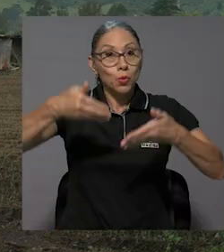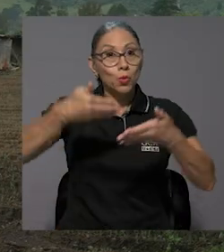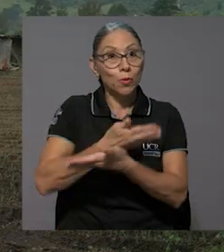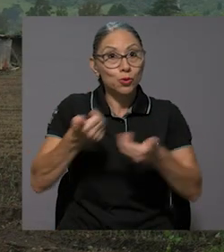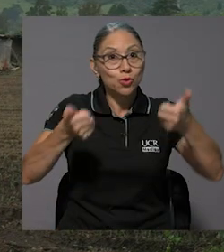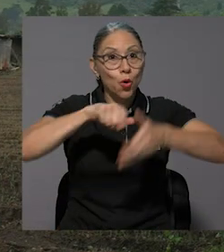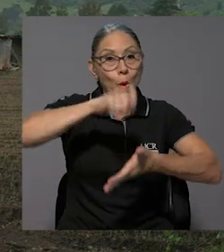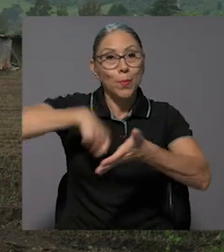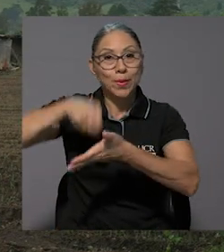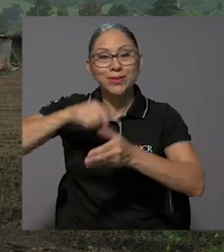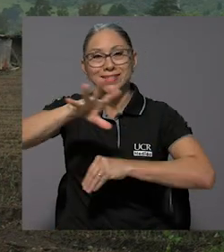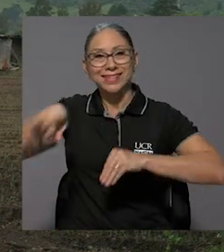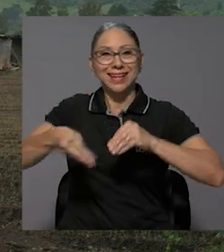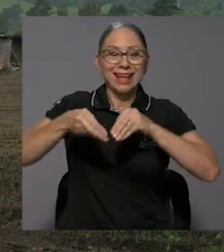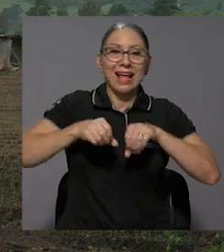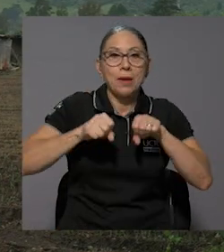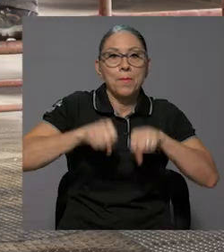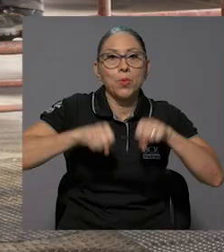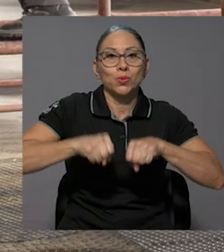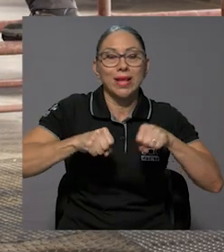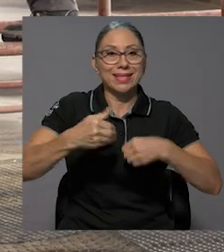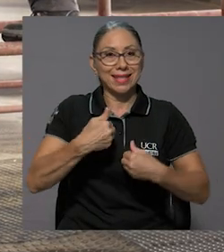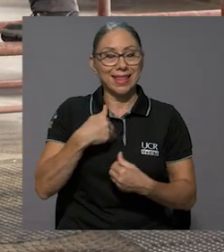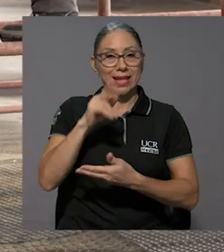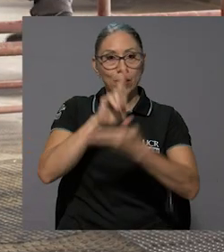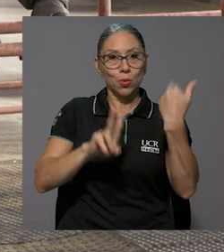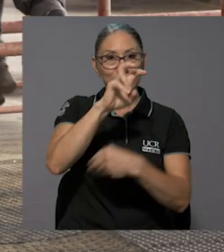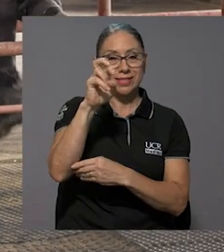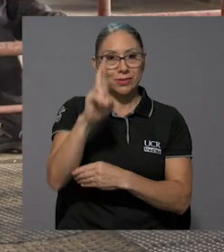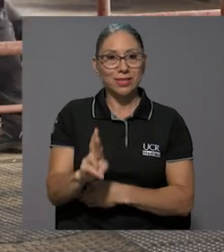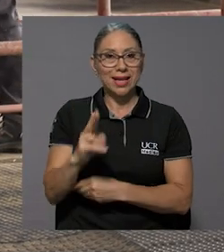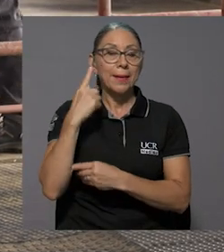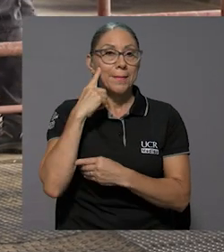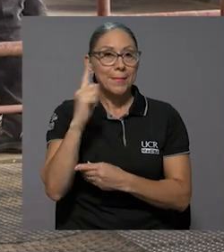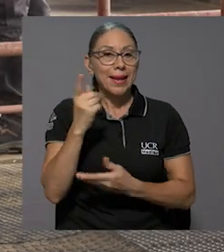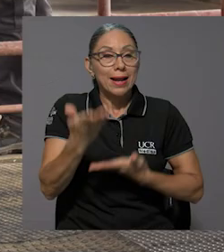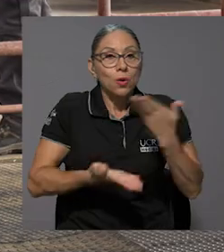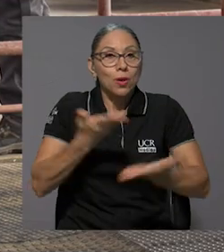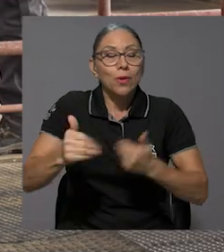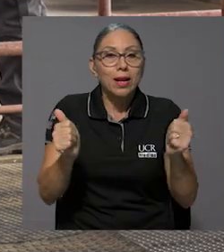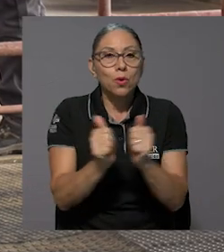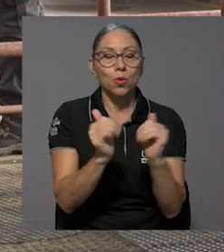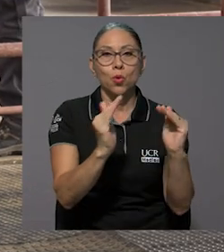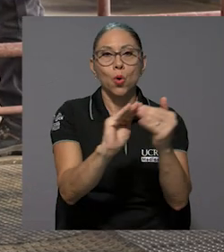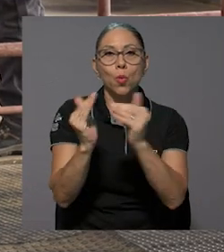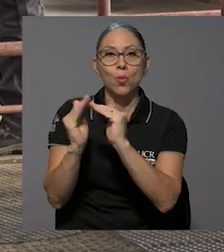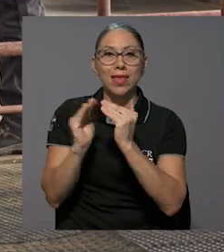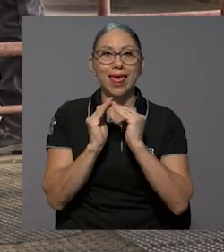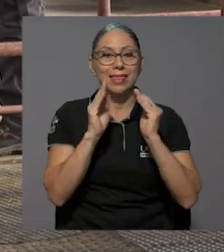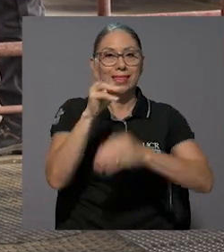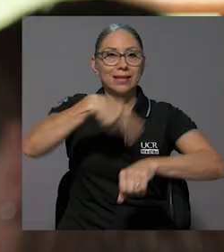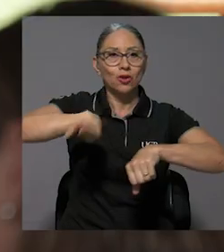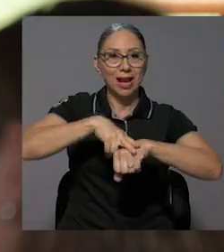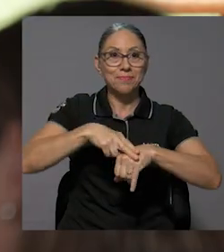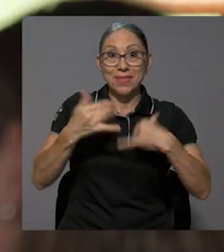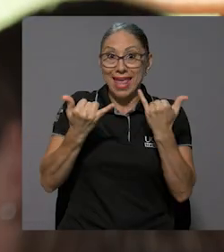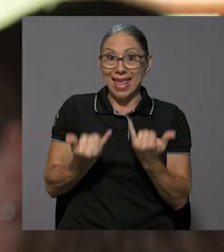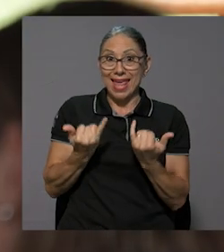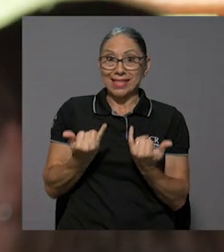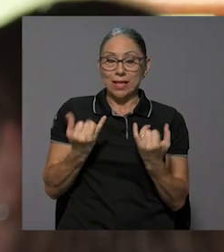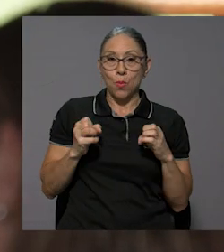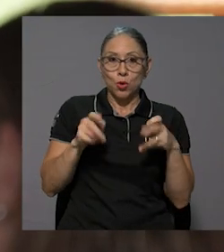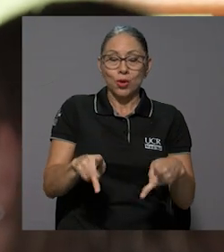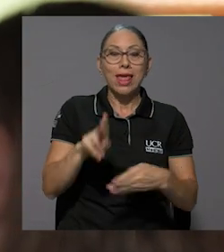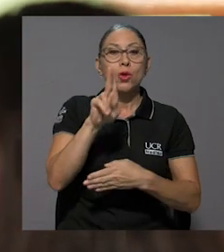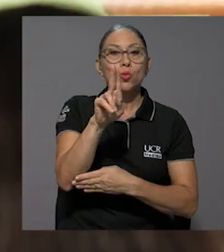Nuevos convenios se agregan a las posibilidades que tiene la Universidad de Costa Rica para colaborar con la comunidad nacional. En esta